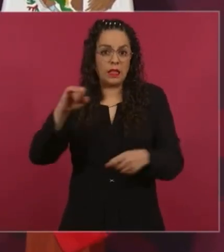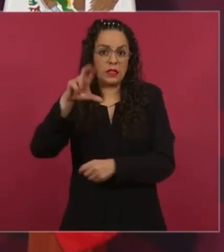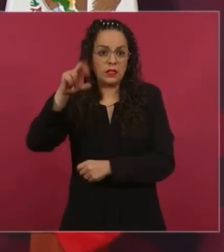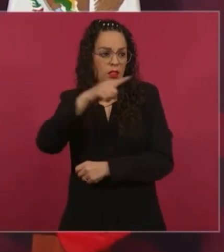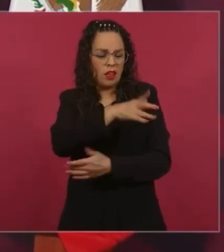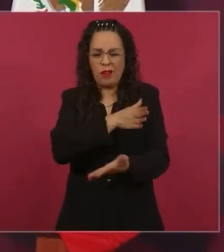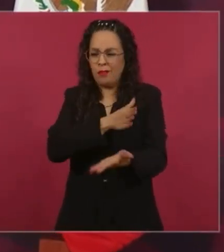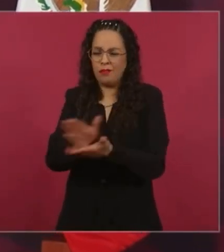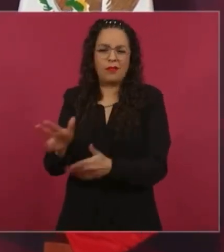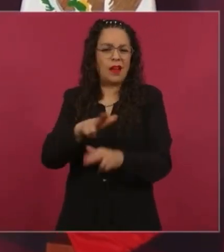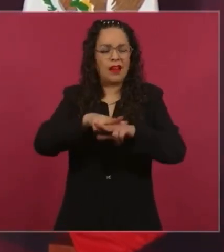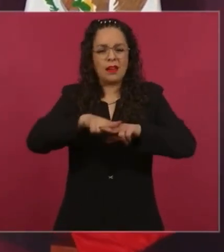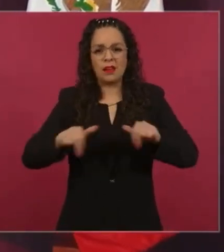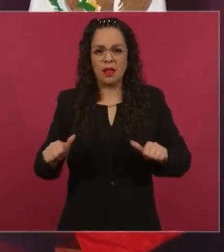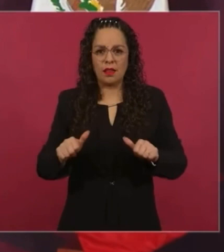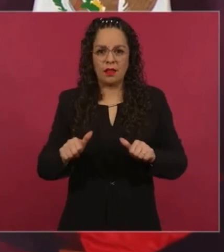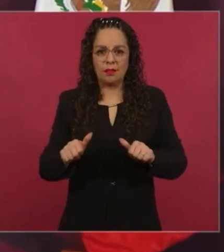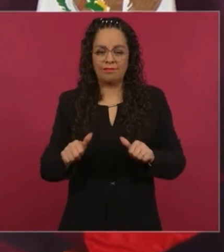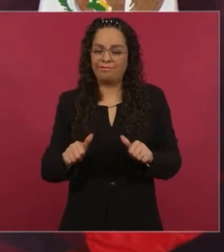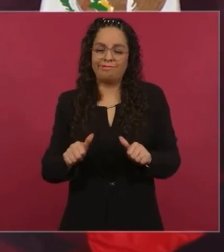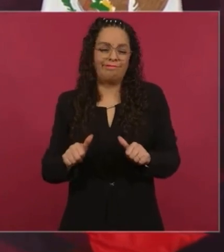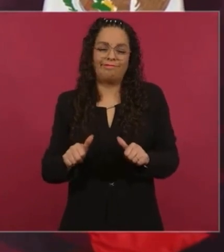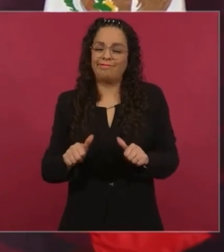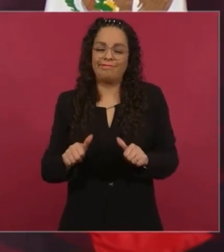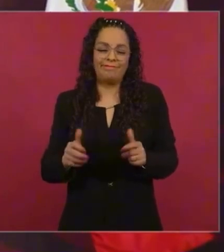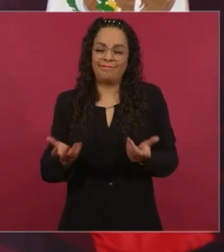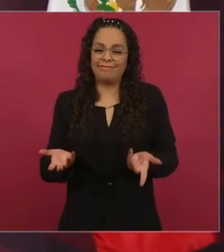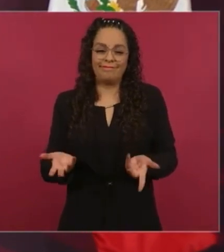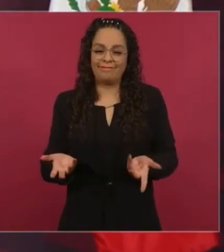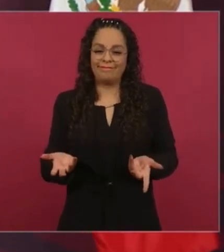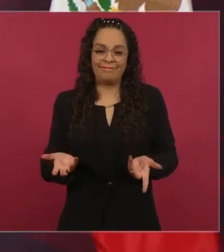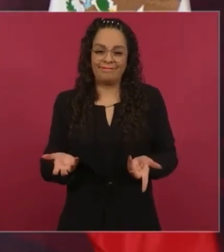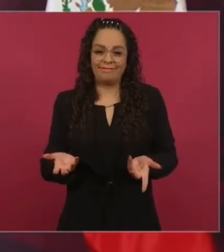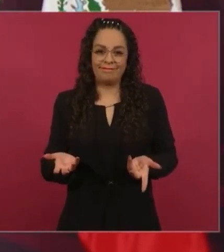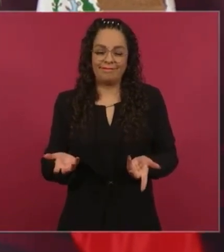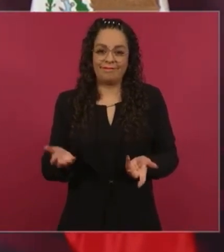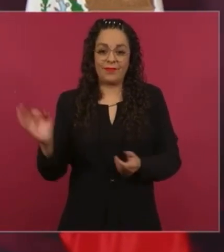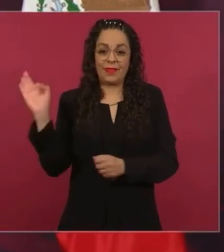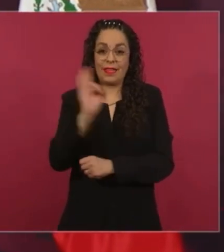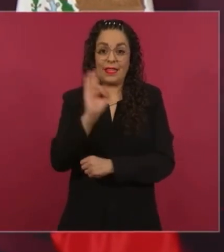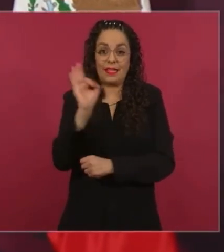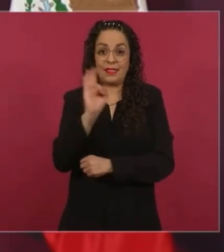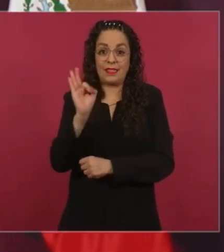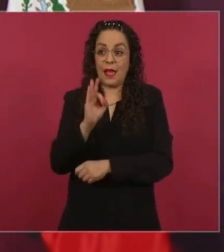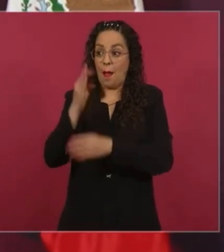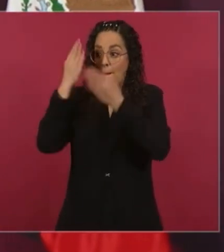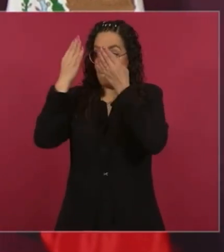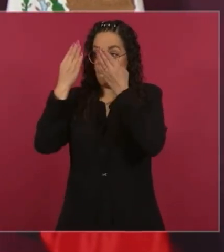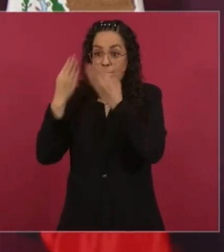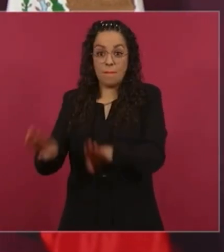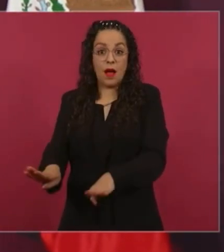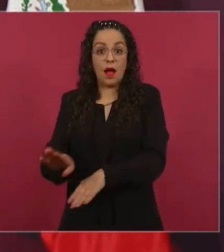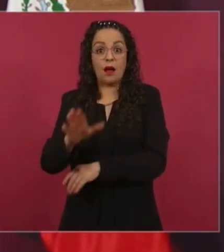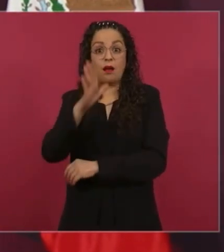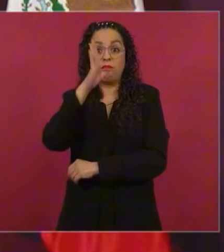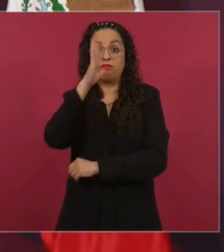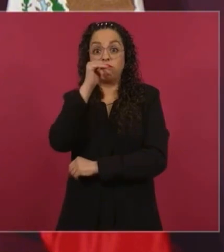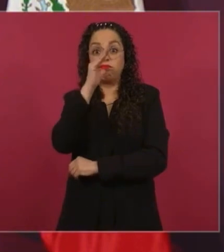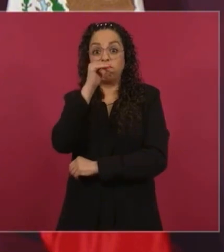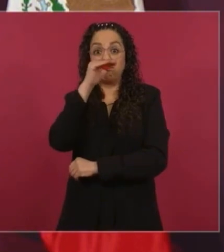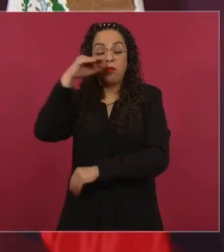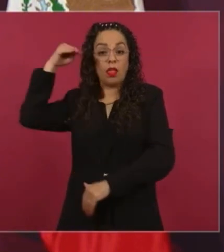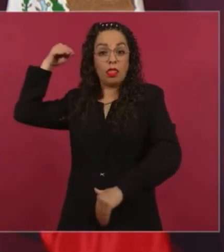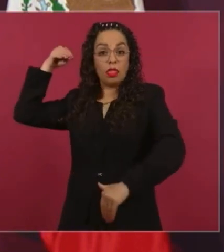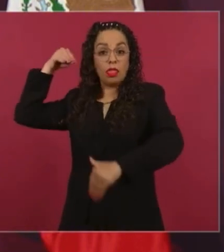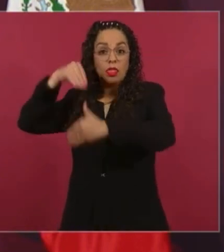pero que si quiebran los bancos, entonces sí, que el Estado